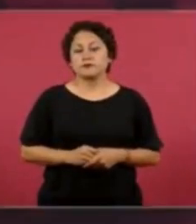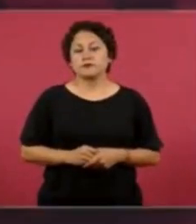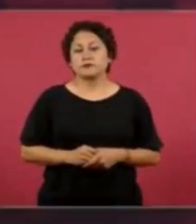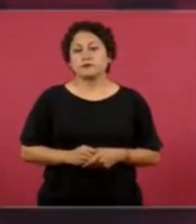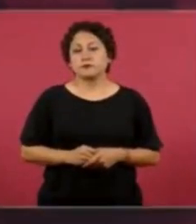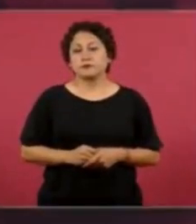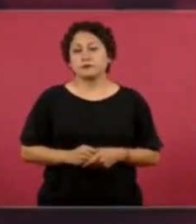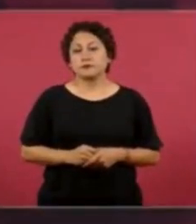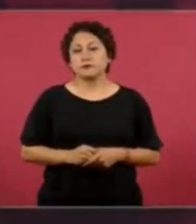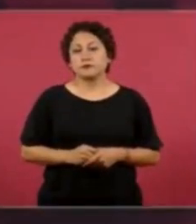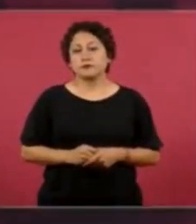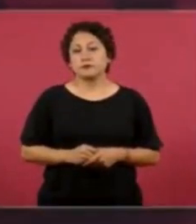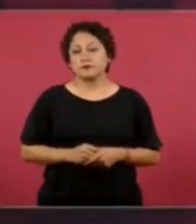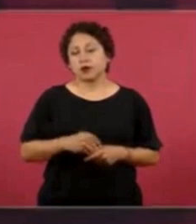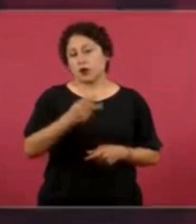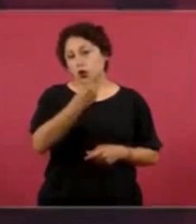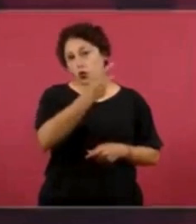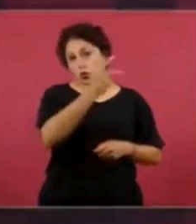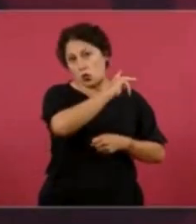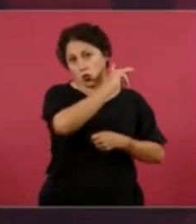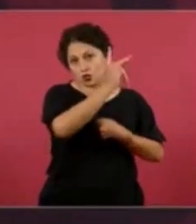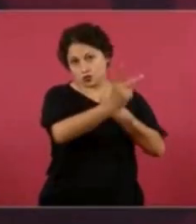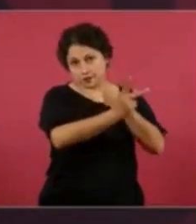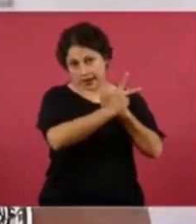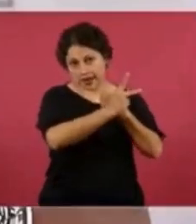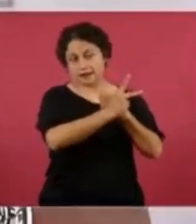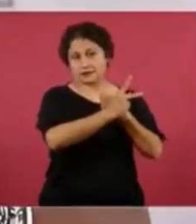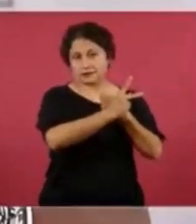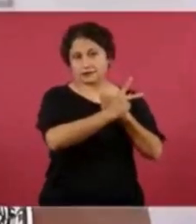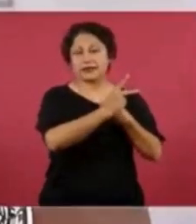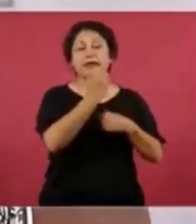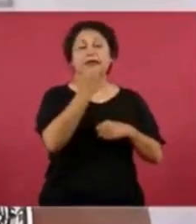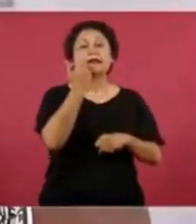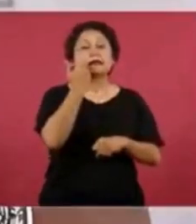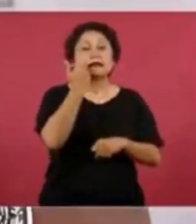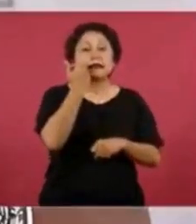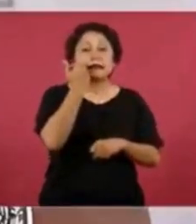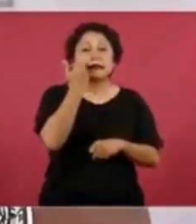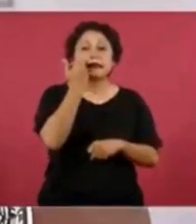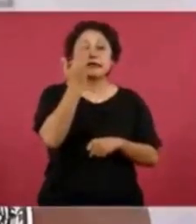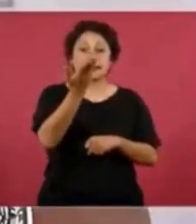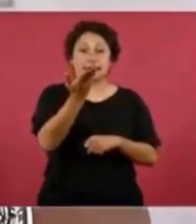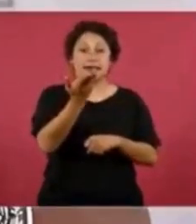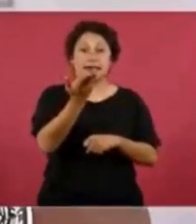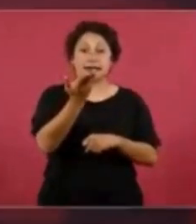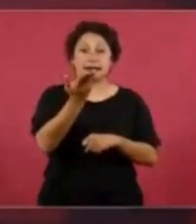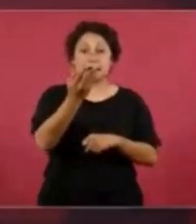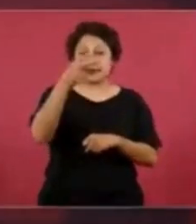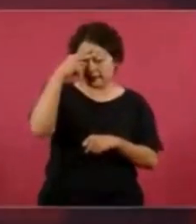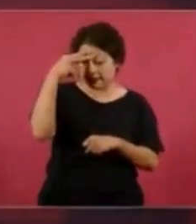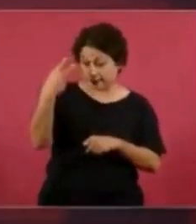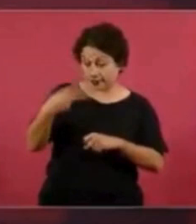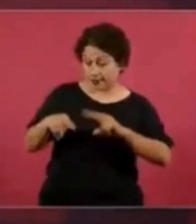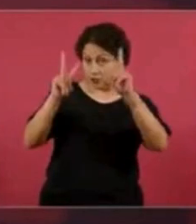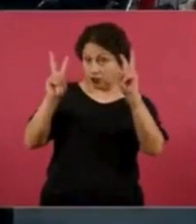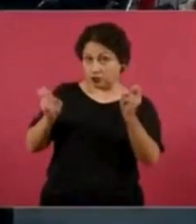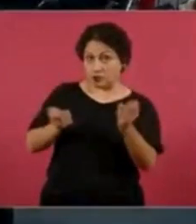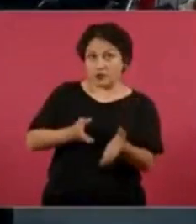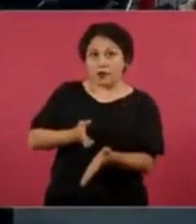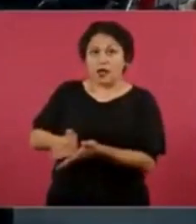destacar los avances en la reducción de la deuda nacional, lo que considera un logro significativo en su administración.